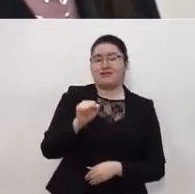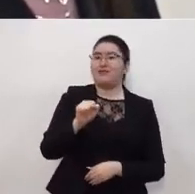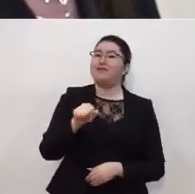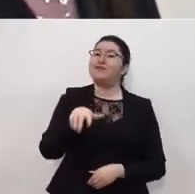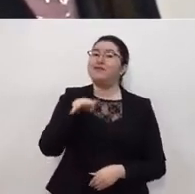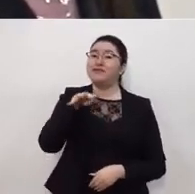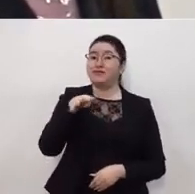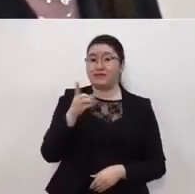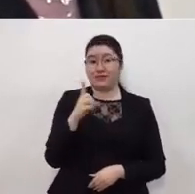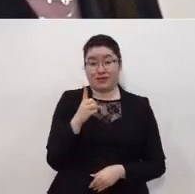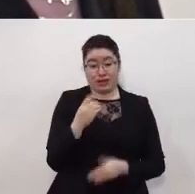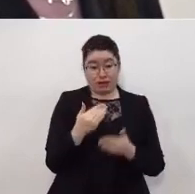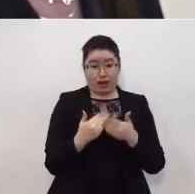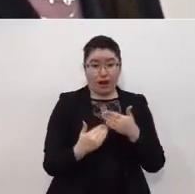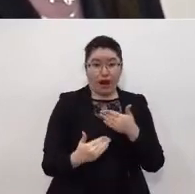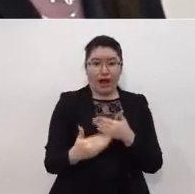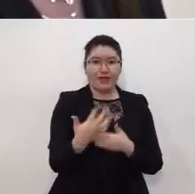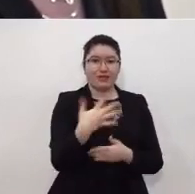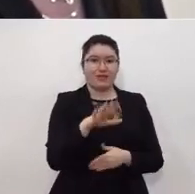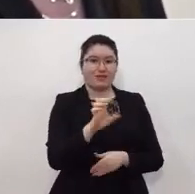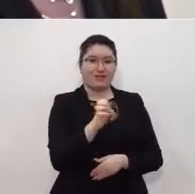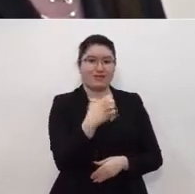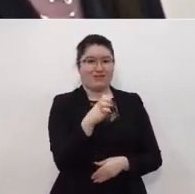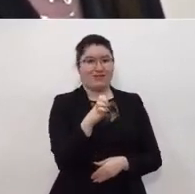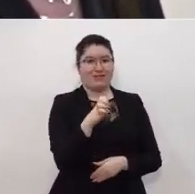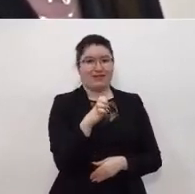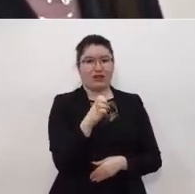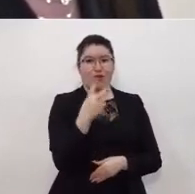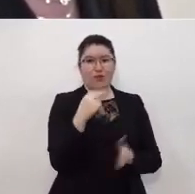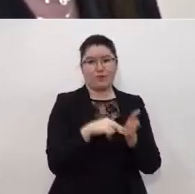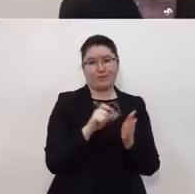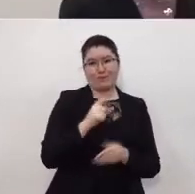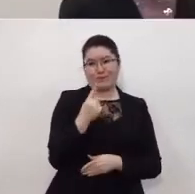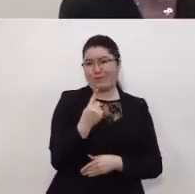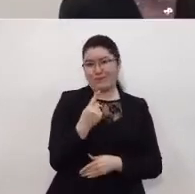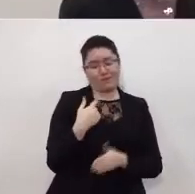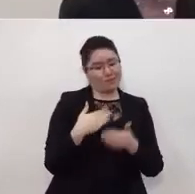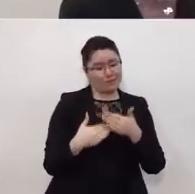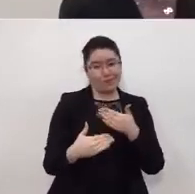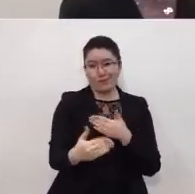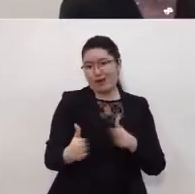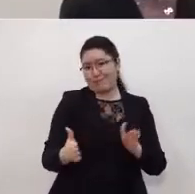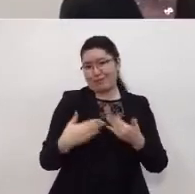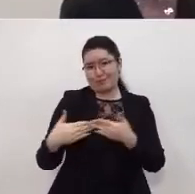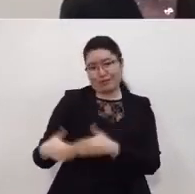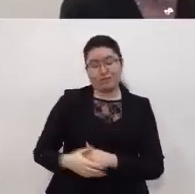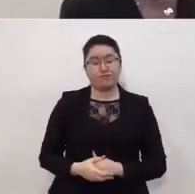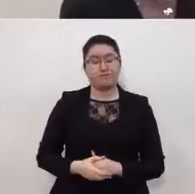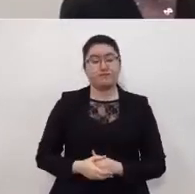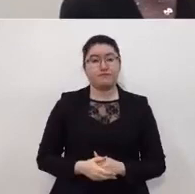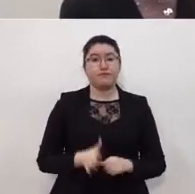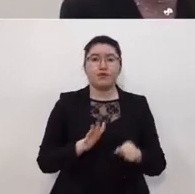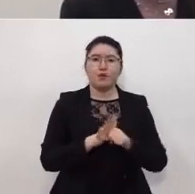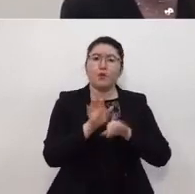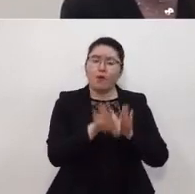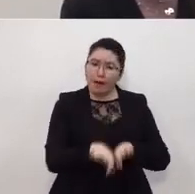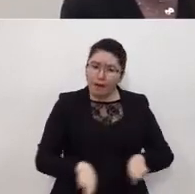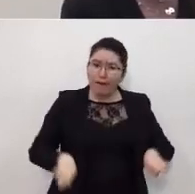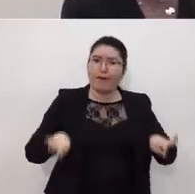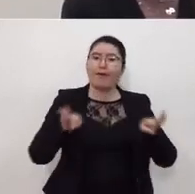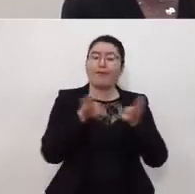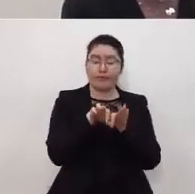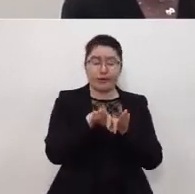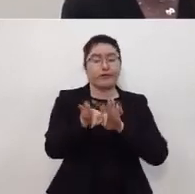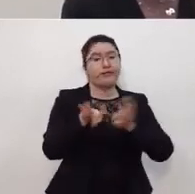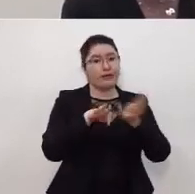de diciembre y hasta el 10 de enero de 2021. Los sectores esenciales que sí